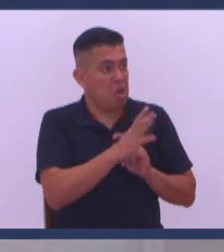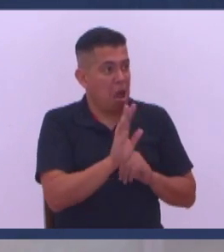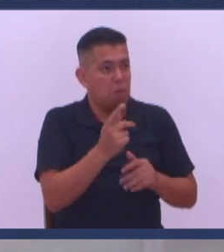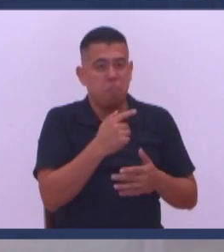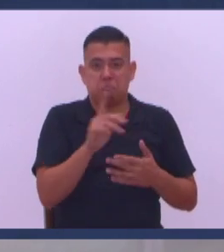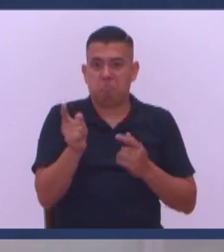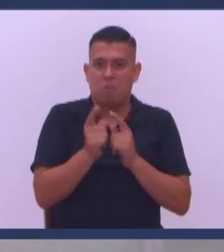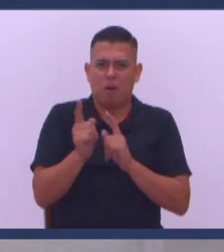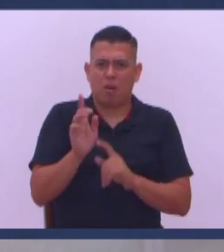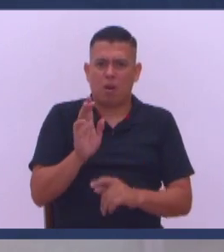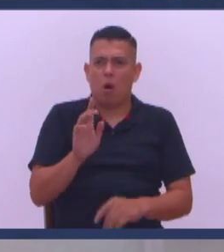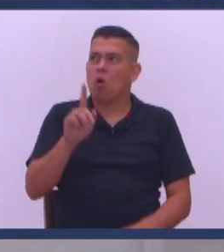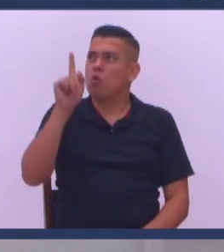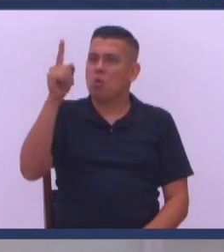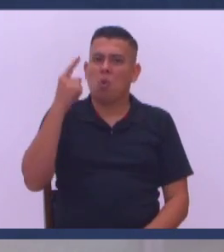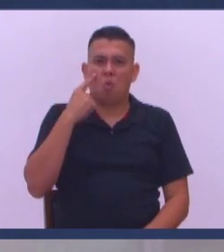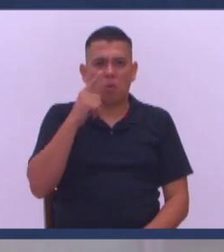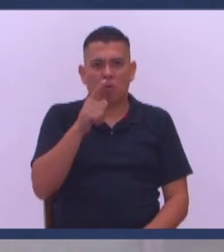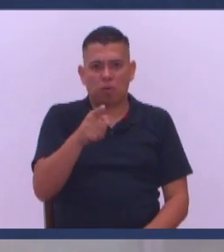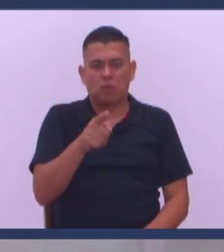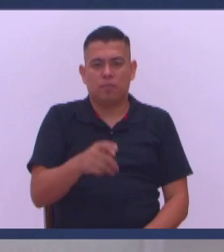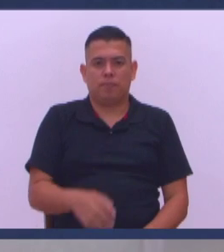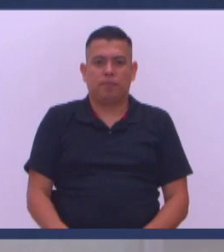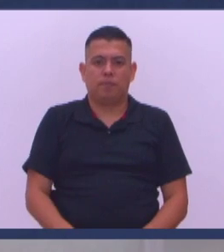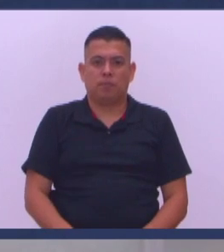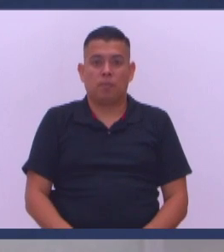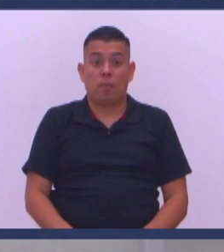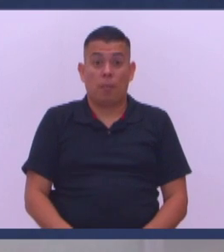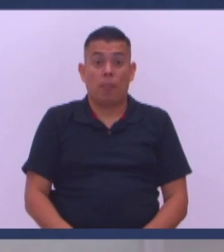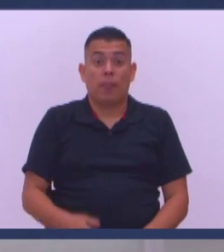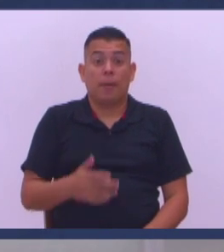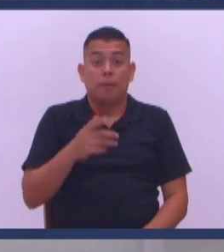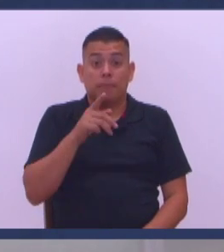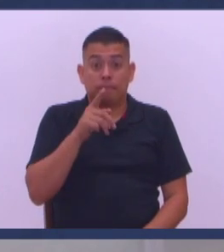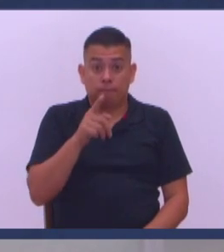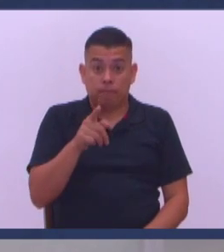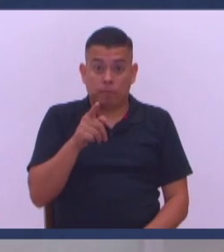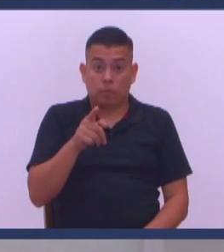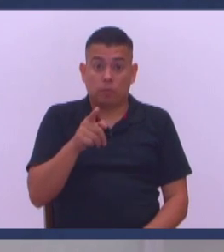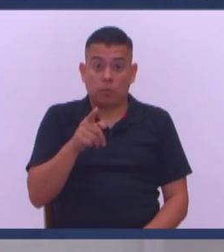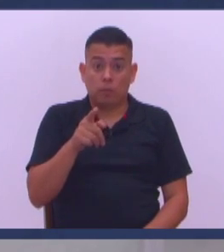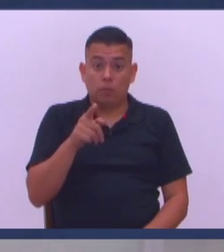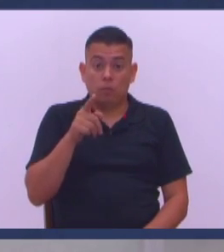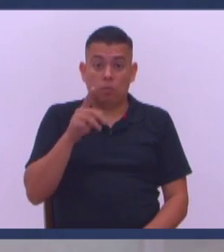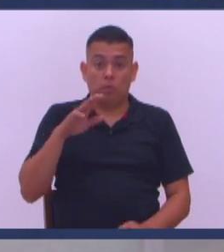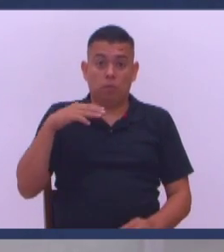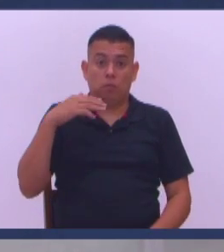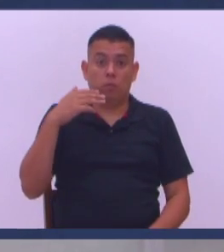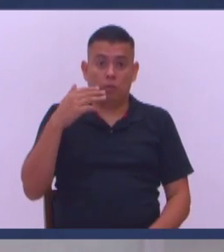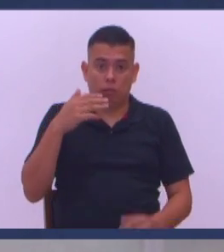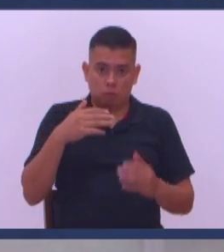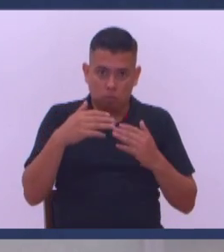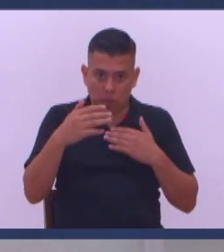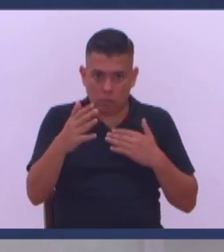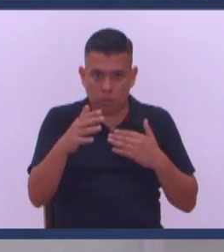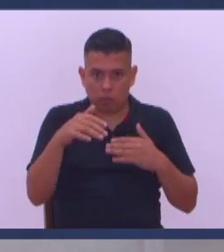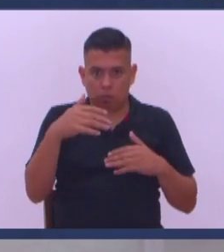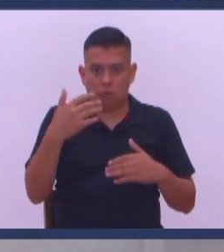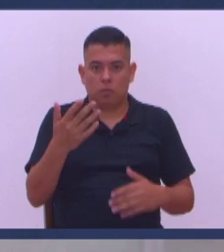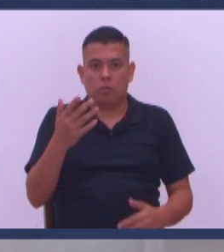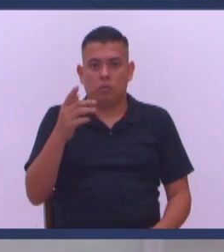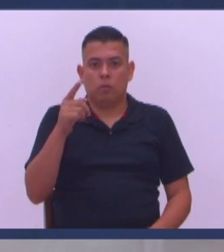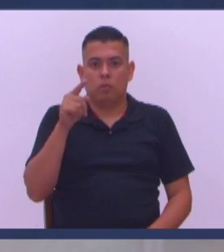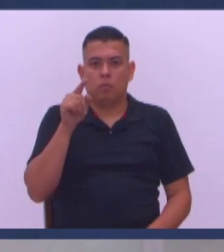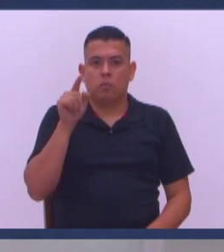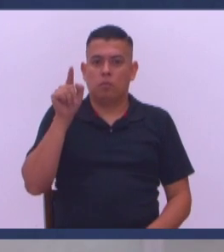El Señor te esta cuidando Lo lindo es Que si pasamos El lindero Dice la palabra No